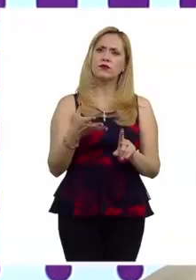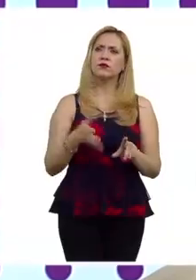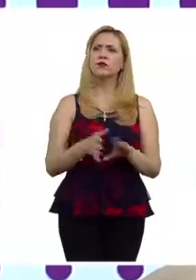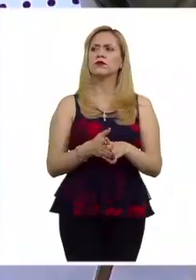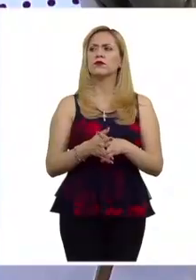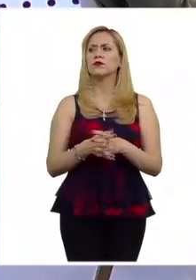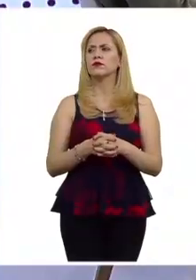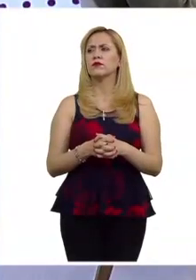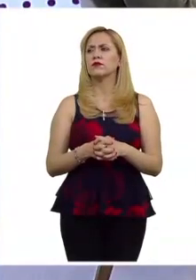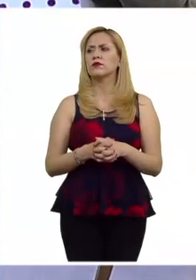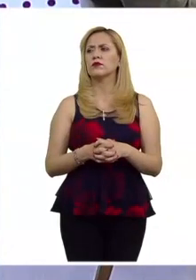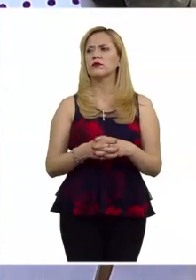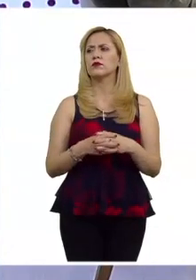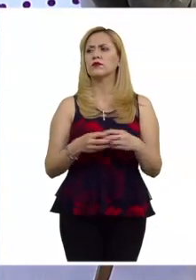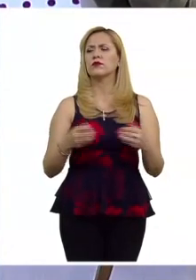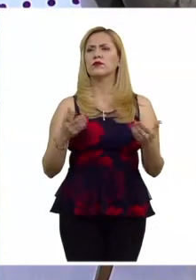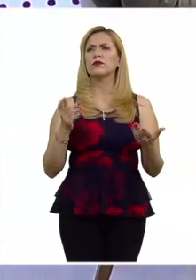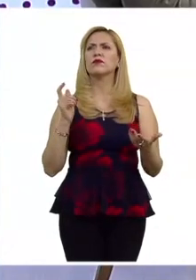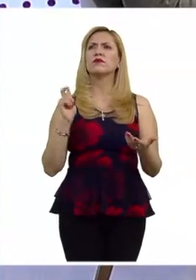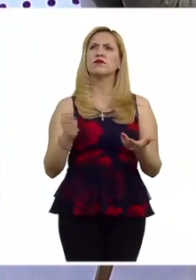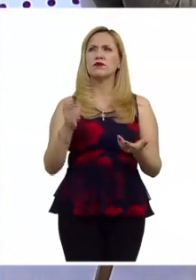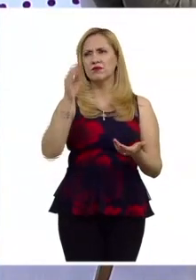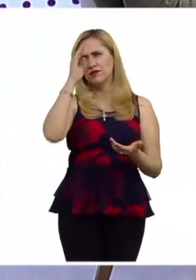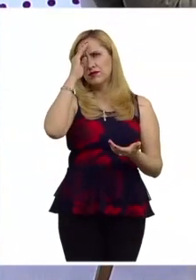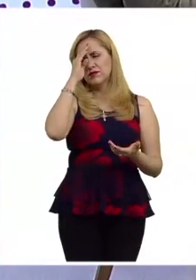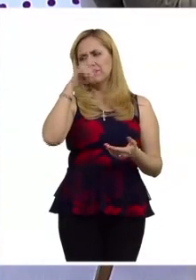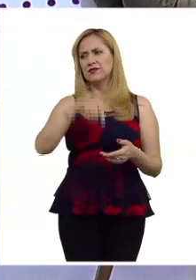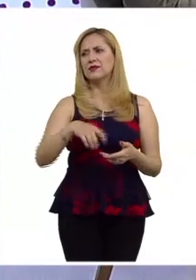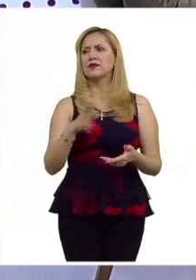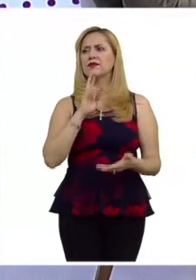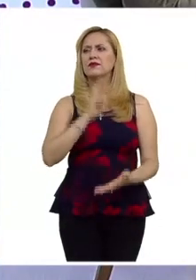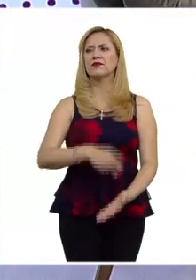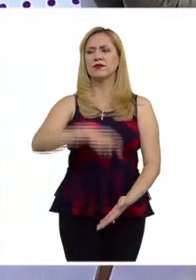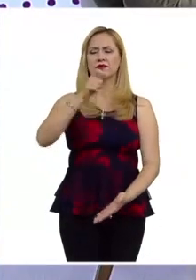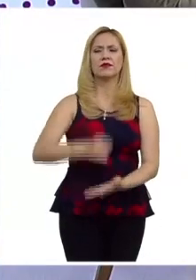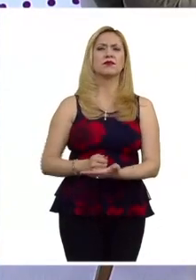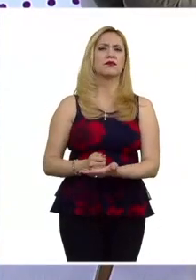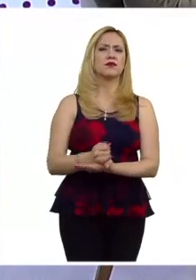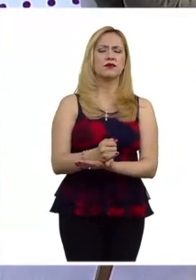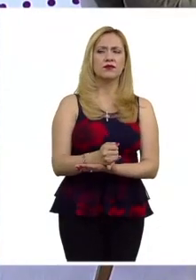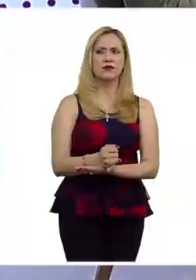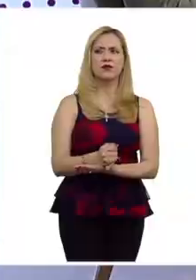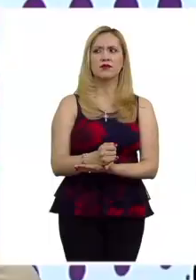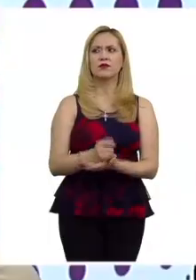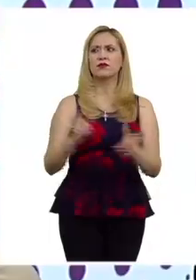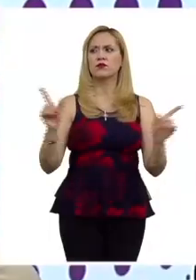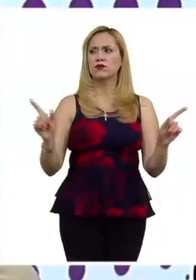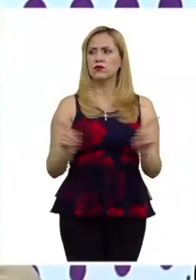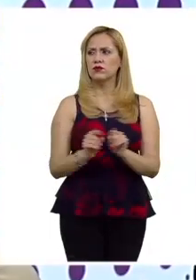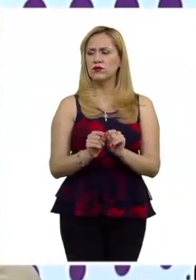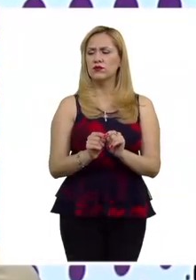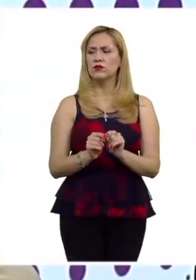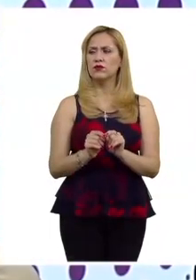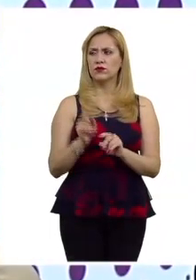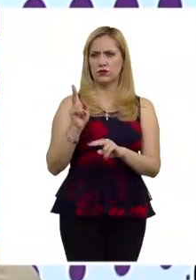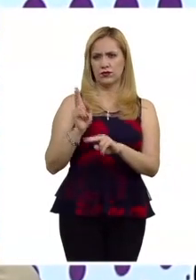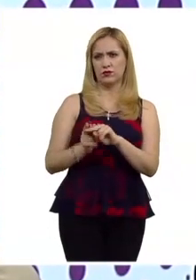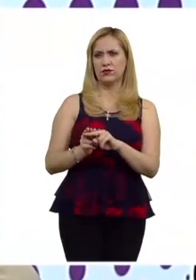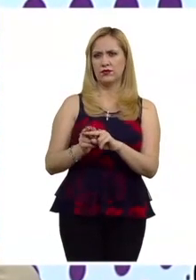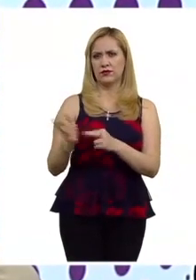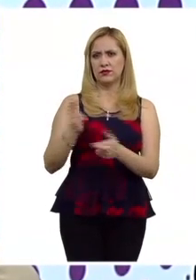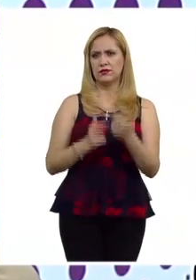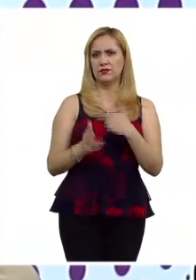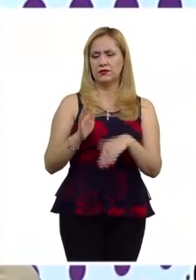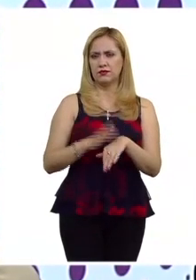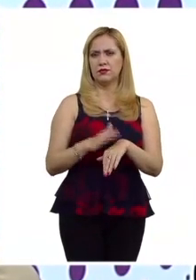digo nos contaste los hechos pero alguna reflexión sobre la sentencia breve y la retomemos cuando regresemos en el tercer bloque